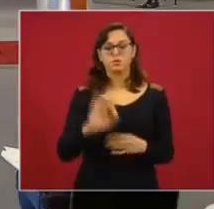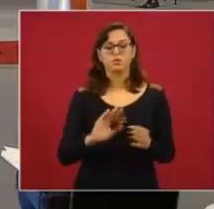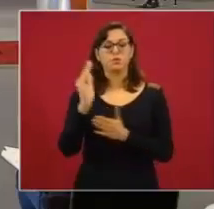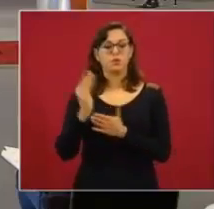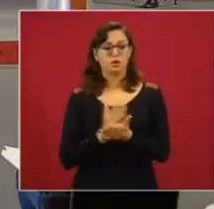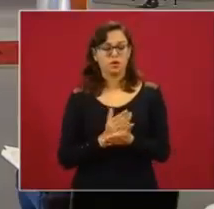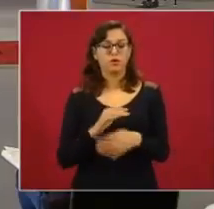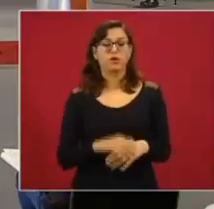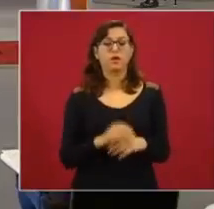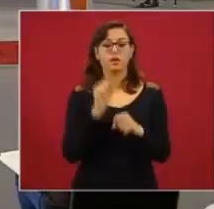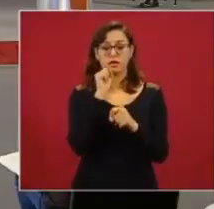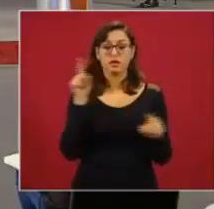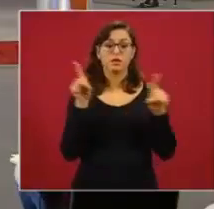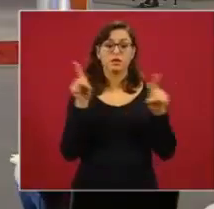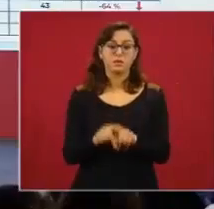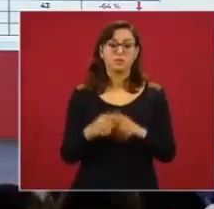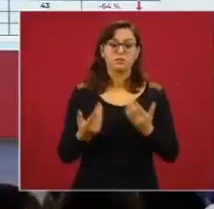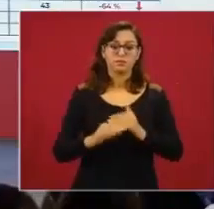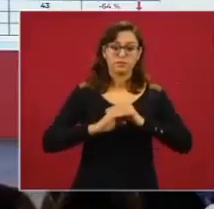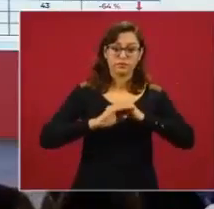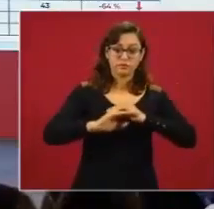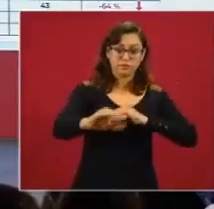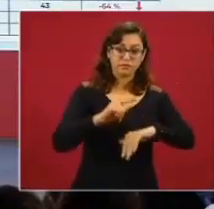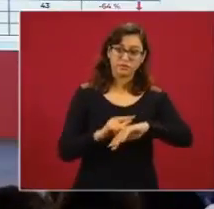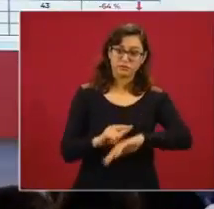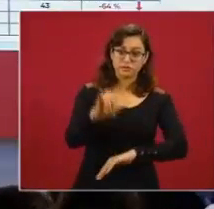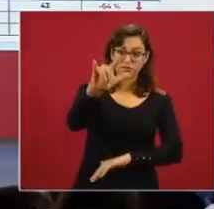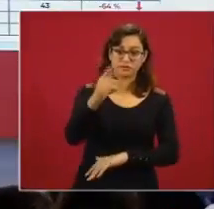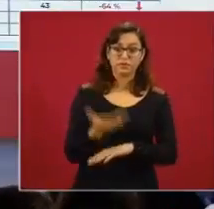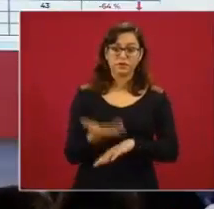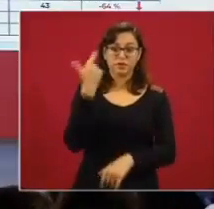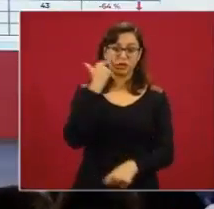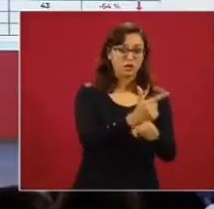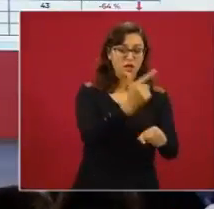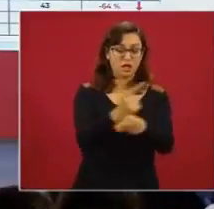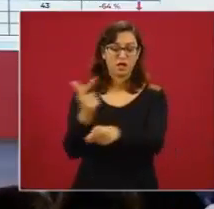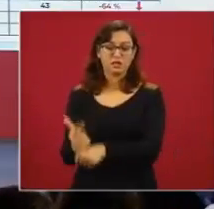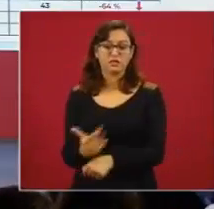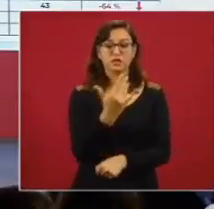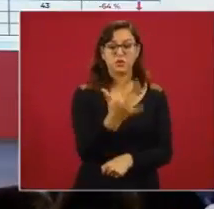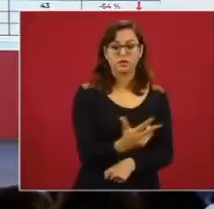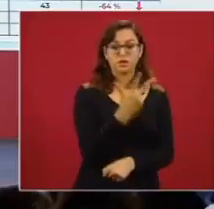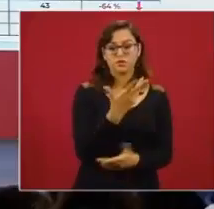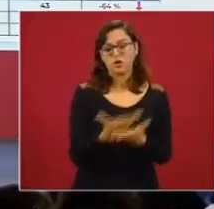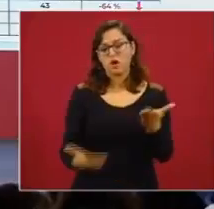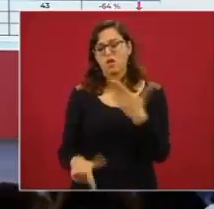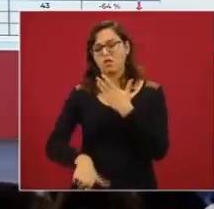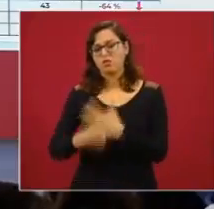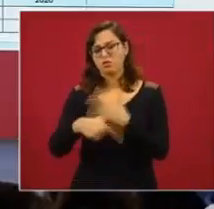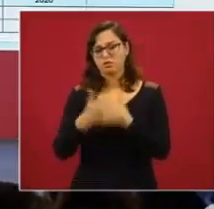pistas, se localizaron 58 en el 19 y 12 en el 2020, menos 79%.